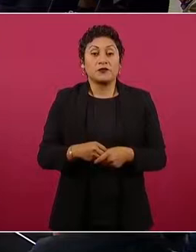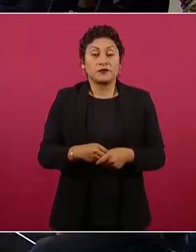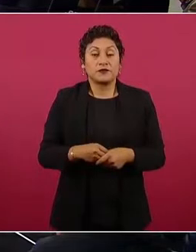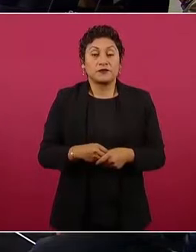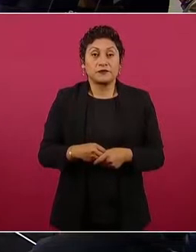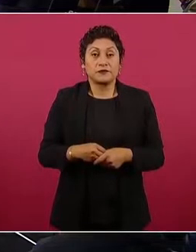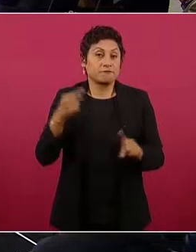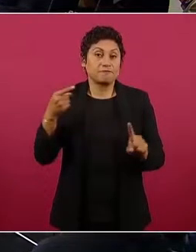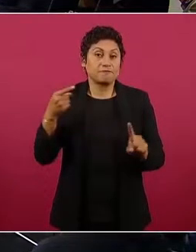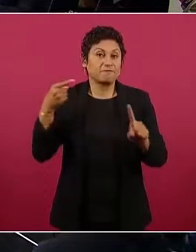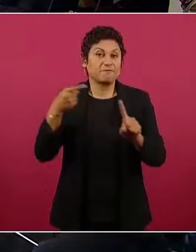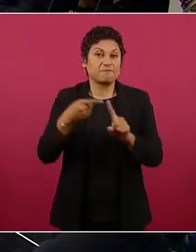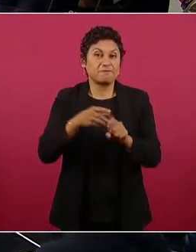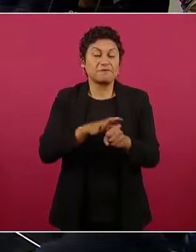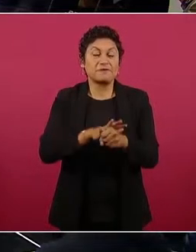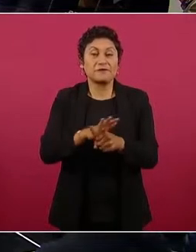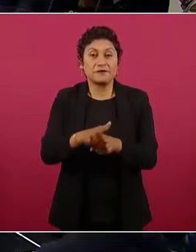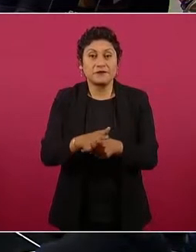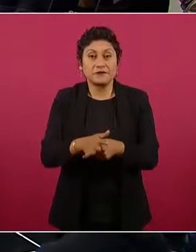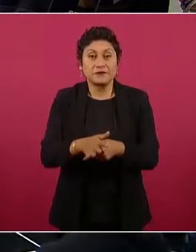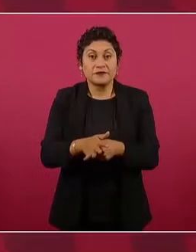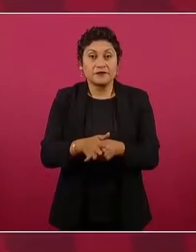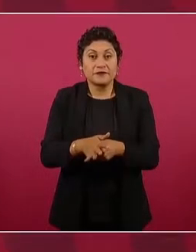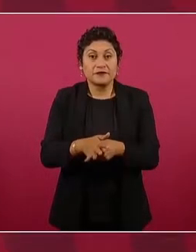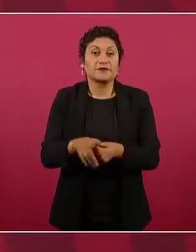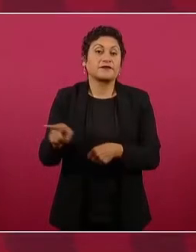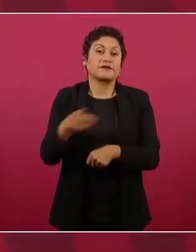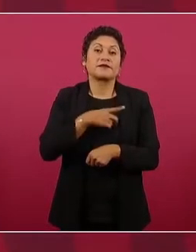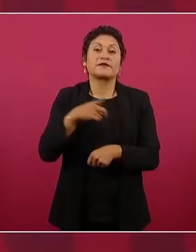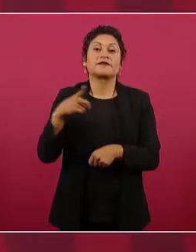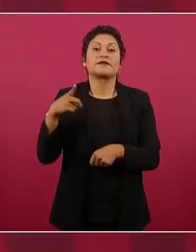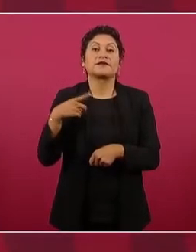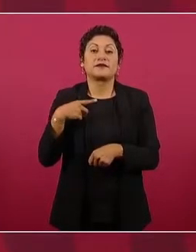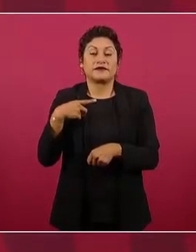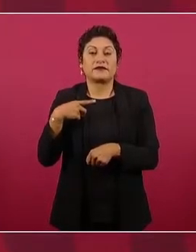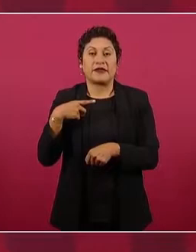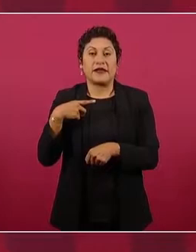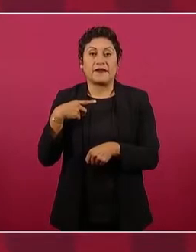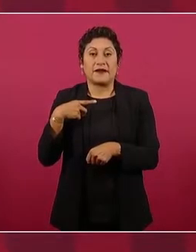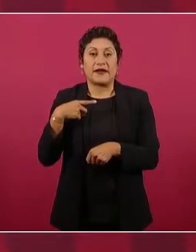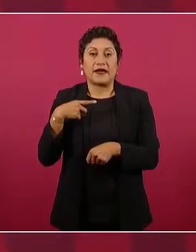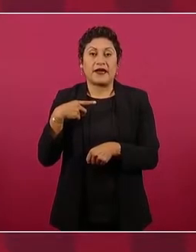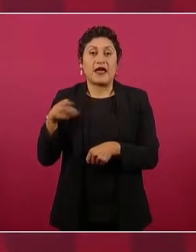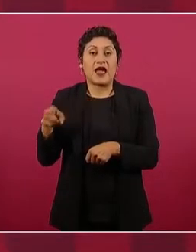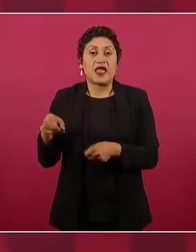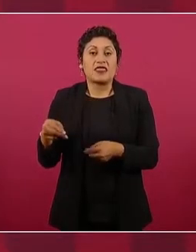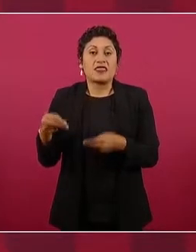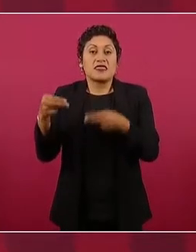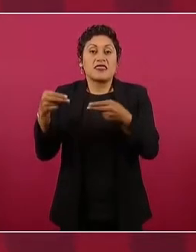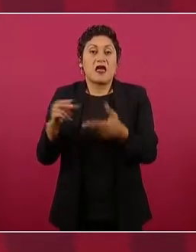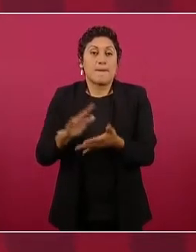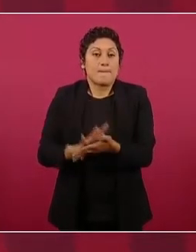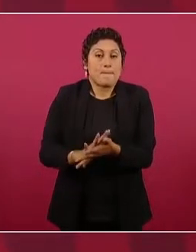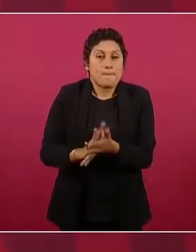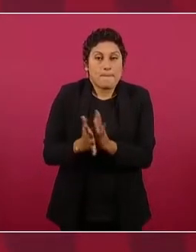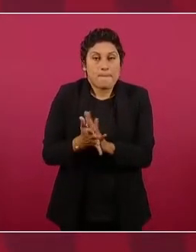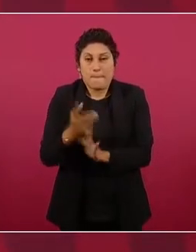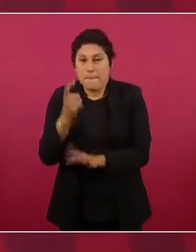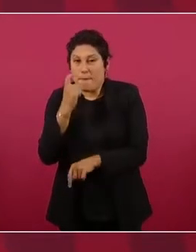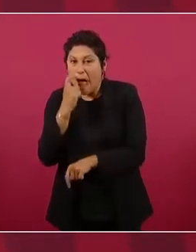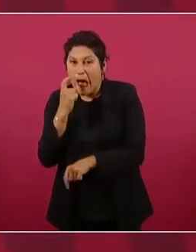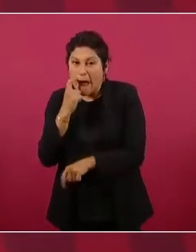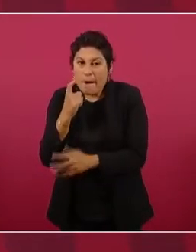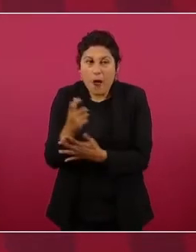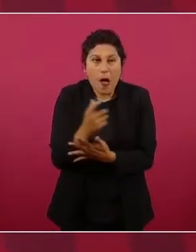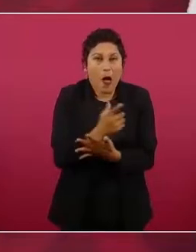el tener éxito en sus negocios privados, el